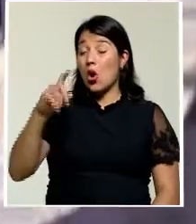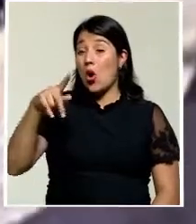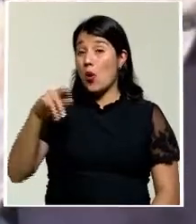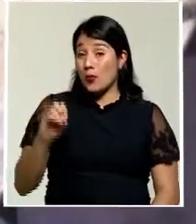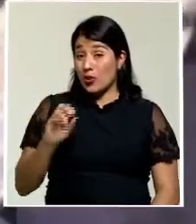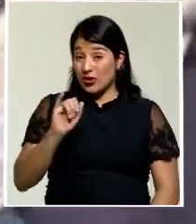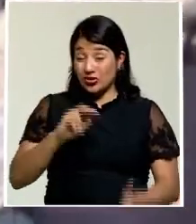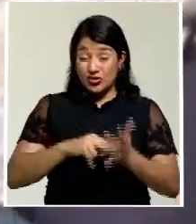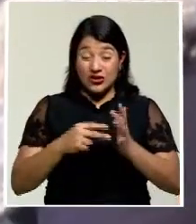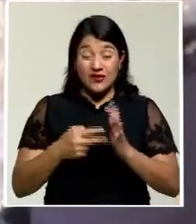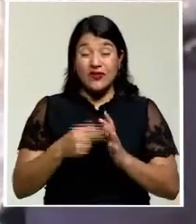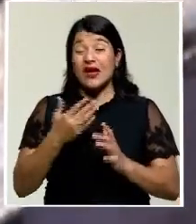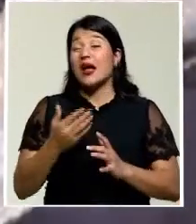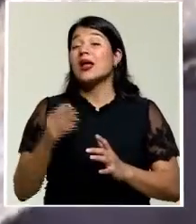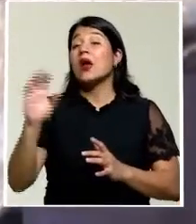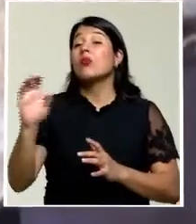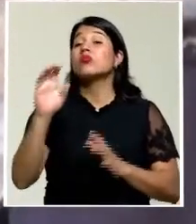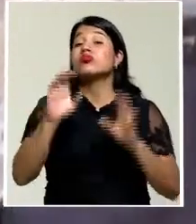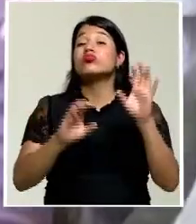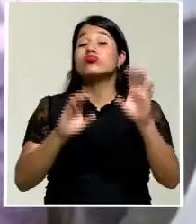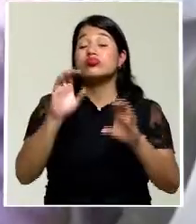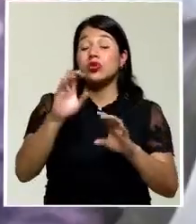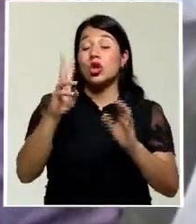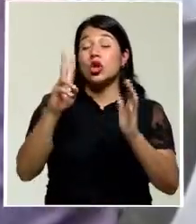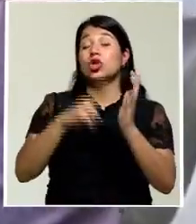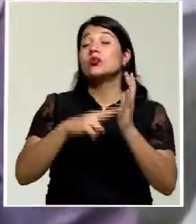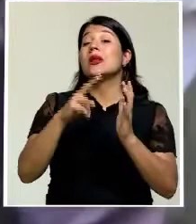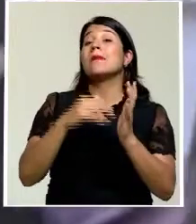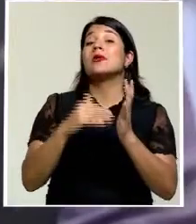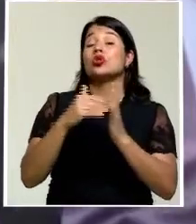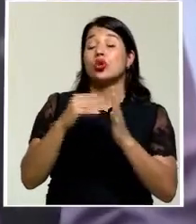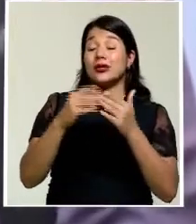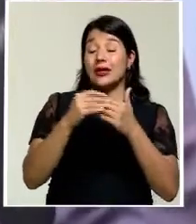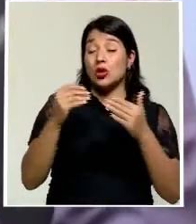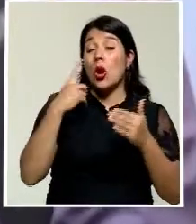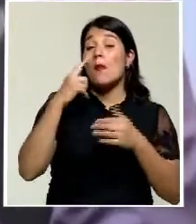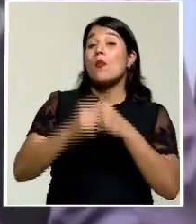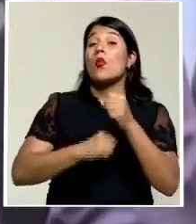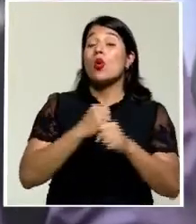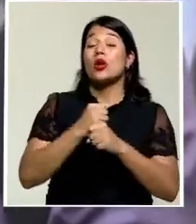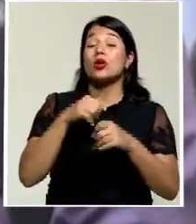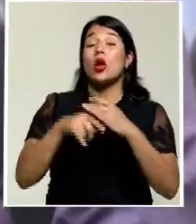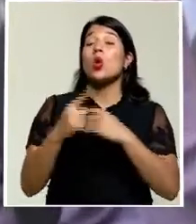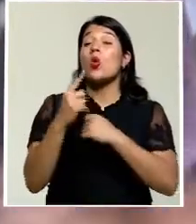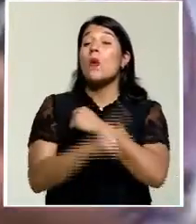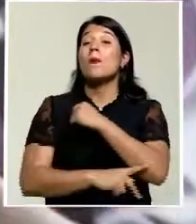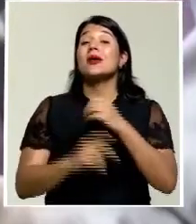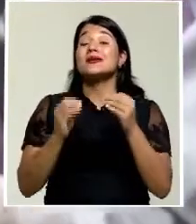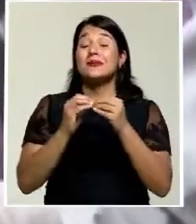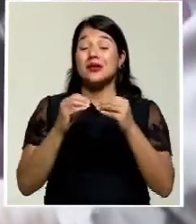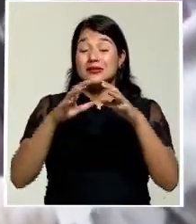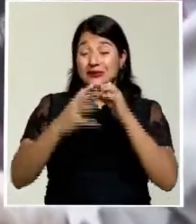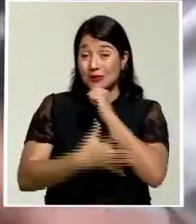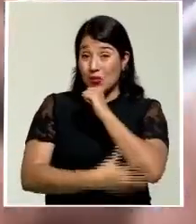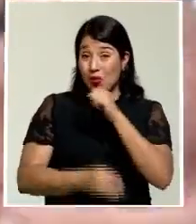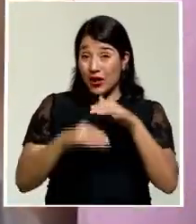Significa unos ingresos de unos 2.000 millones de dólares anuales en uno de los países más pobres del mundo.